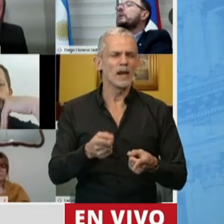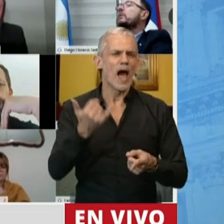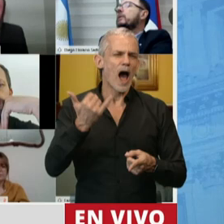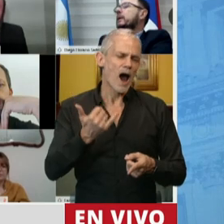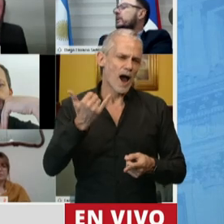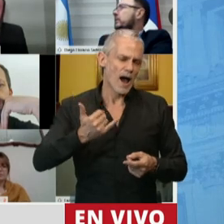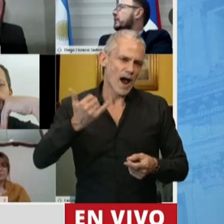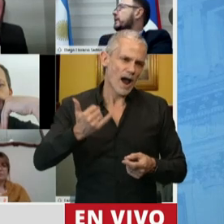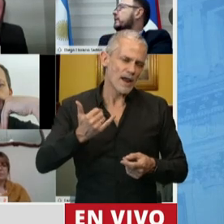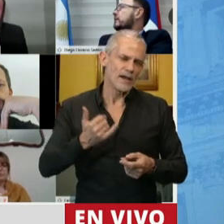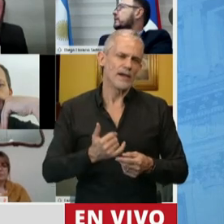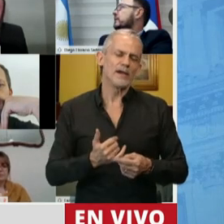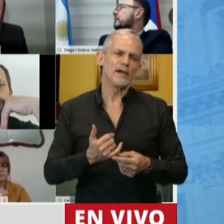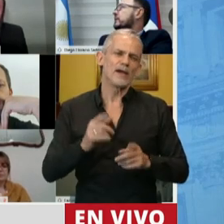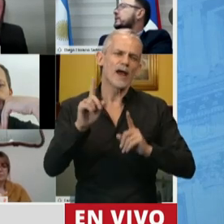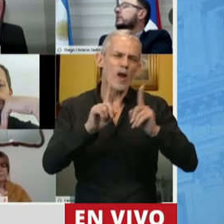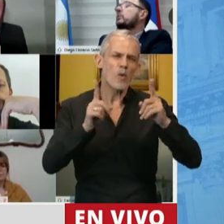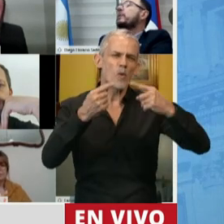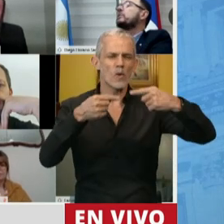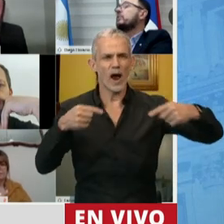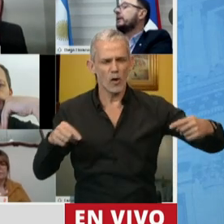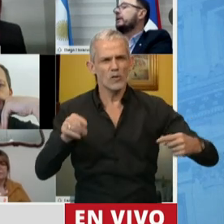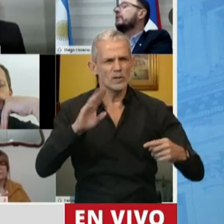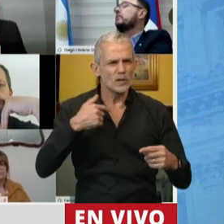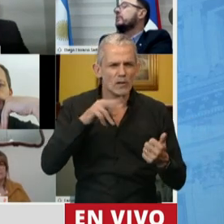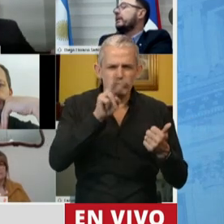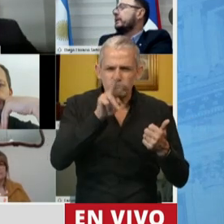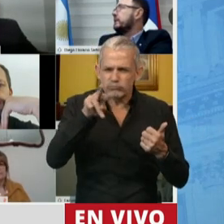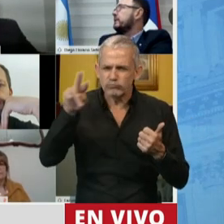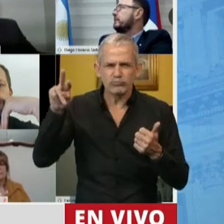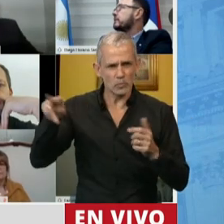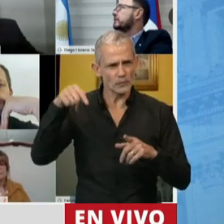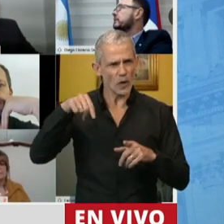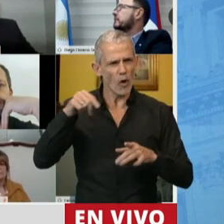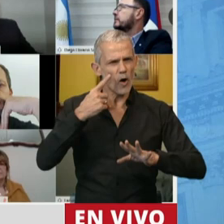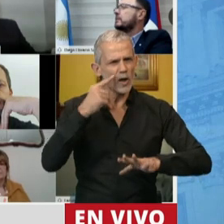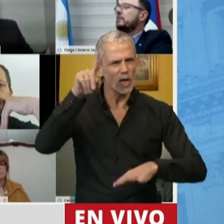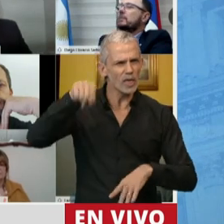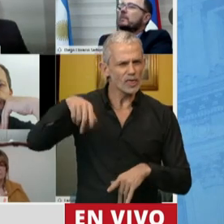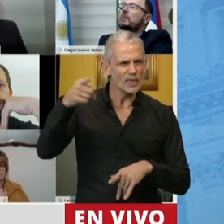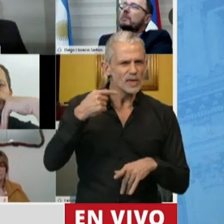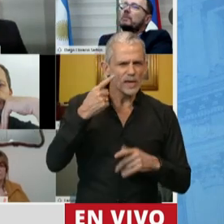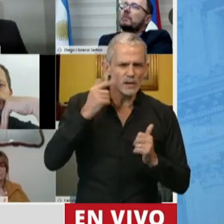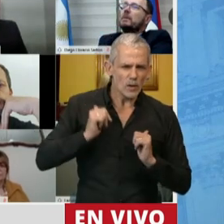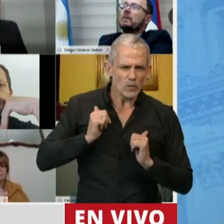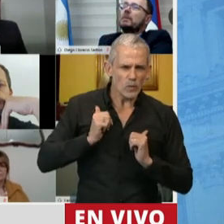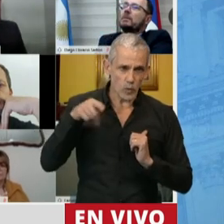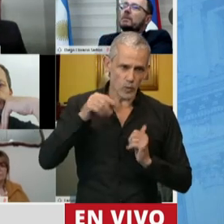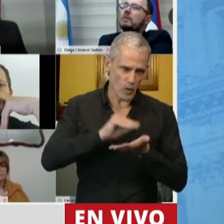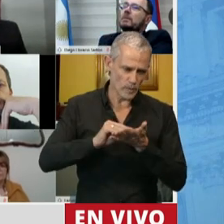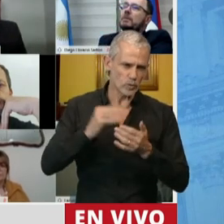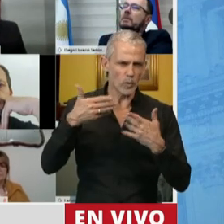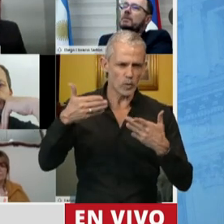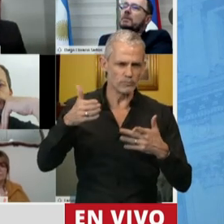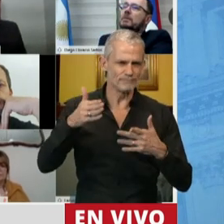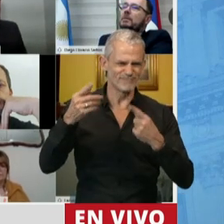cuestiones que uno va viendo y escuchó también en el debate de hoy, ahí ya entramos más en